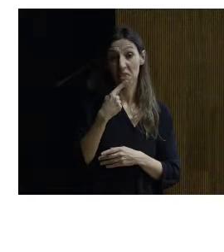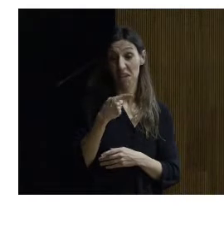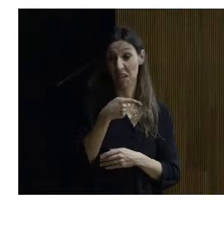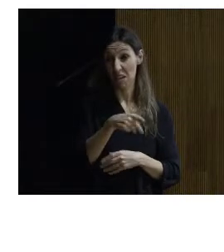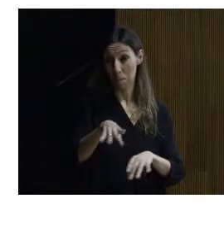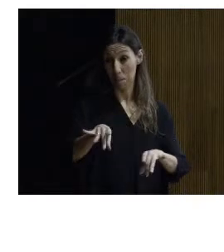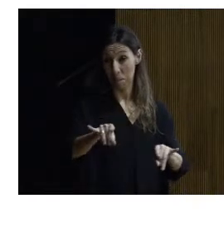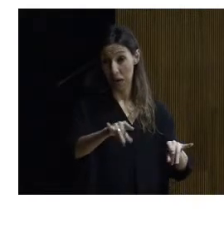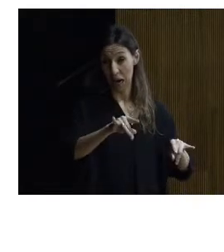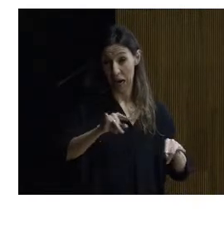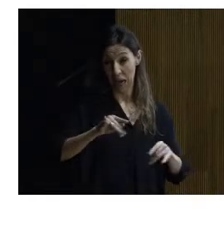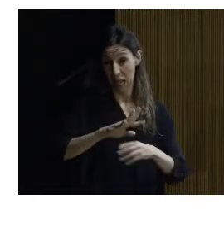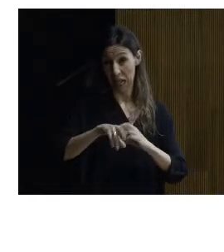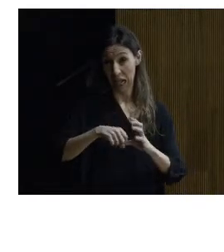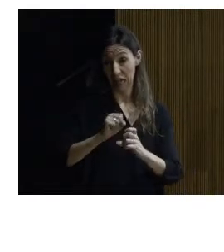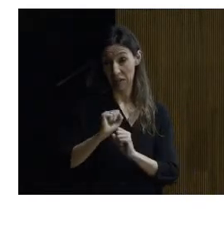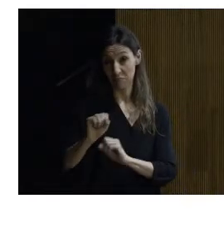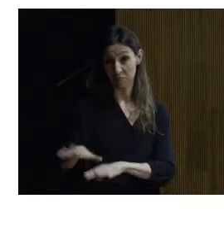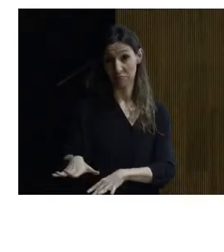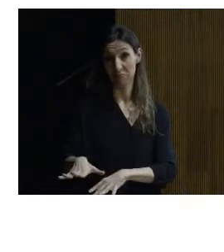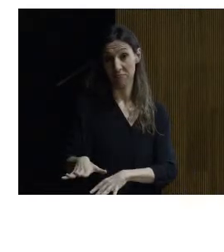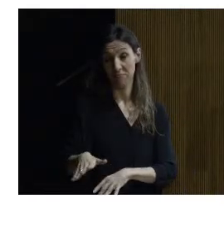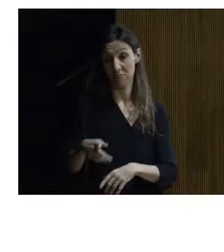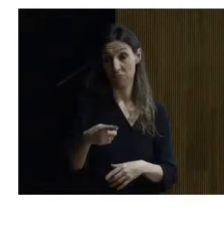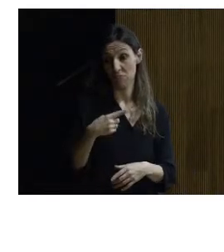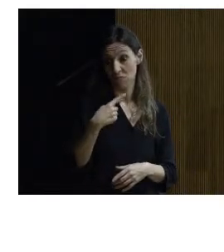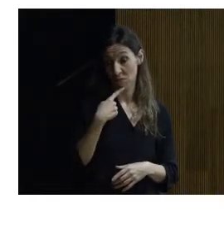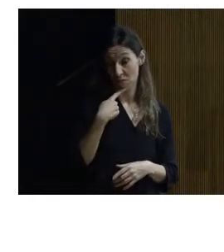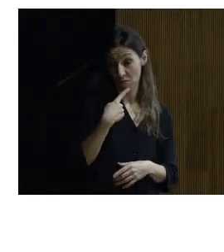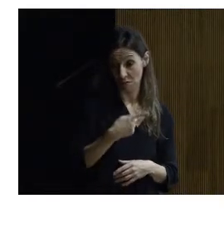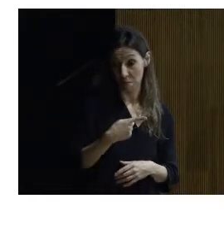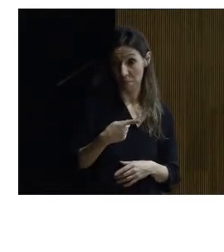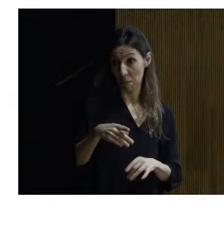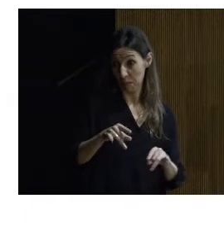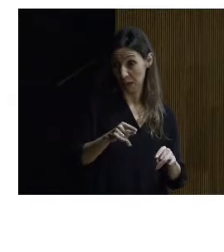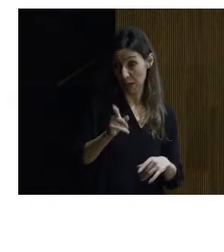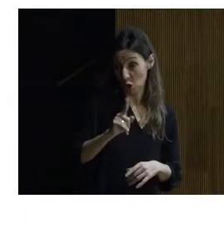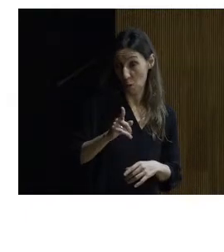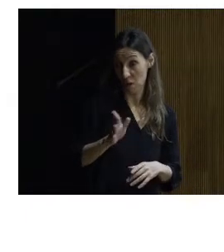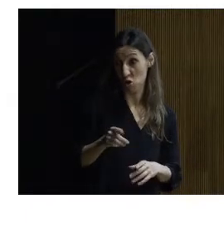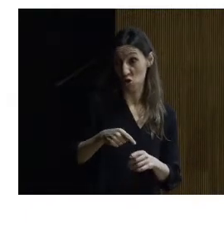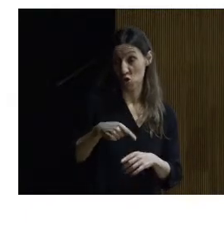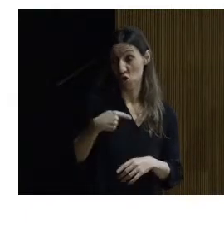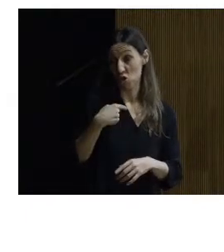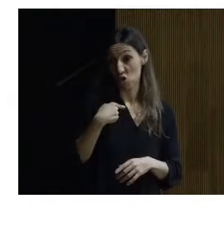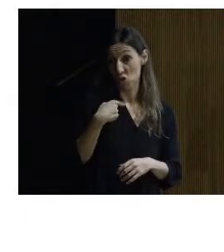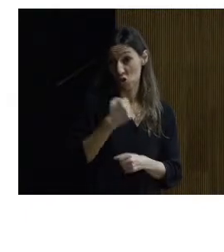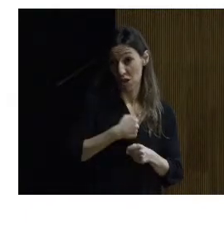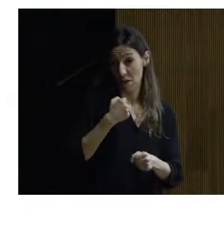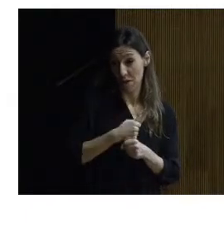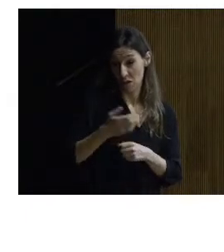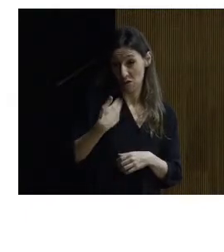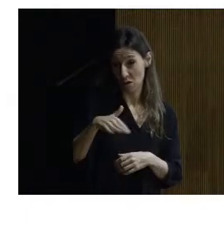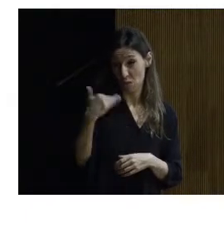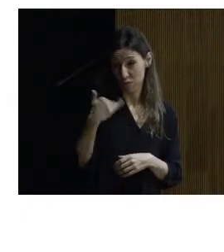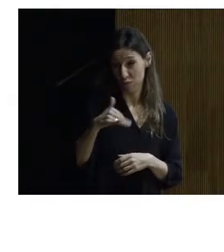para nada y yo decía no servirá para nada para ti pero yo llevo dos días trabajando como un negro y yo creo